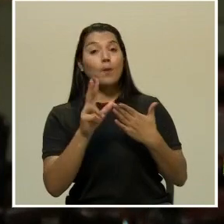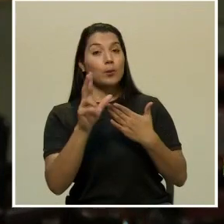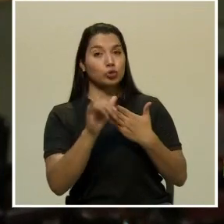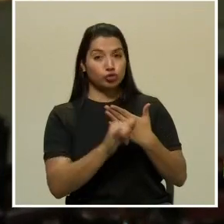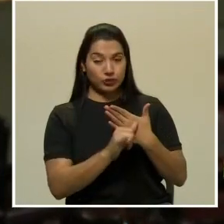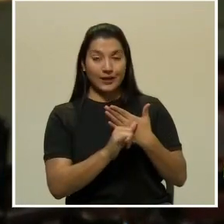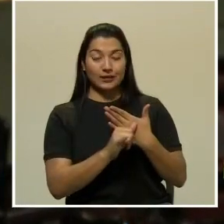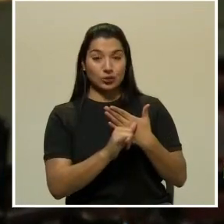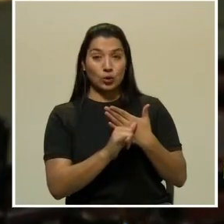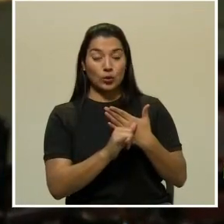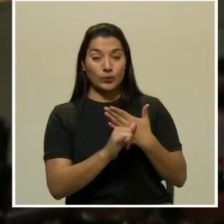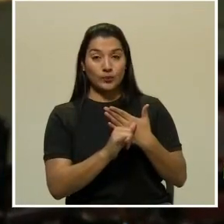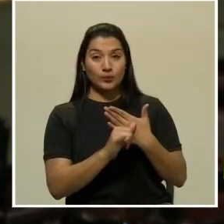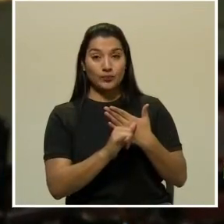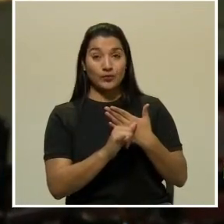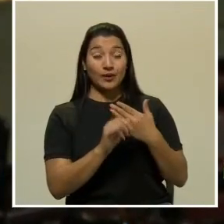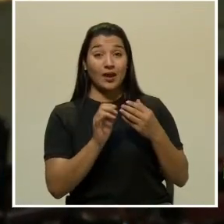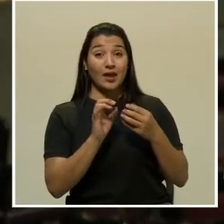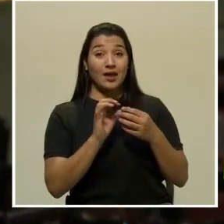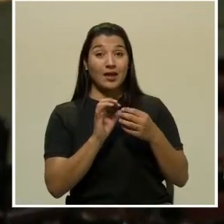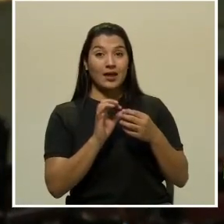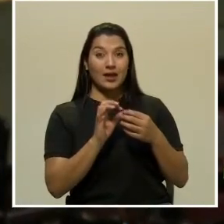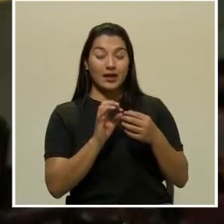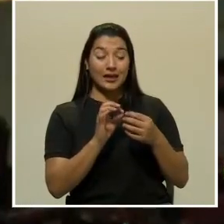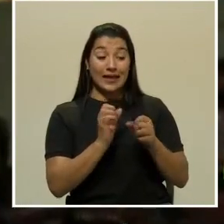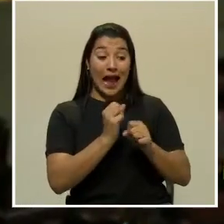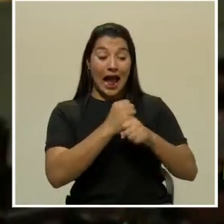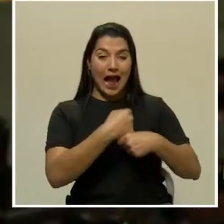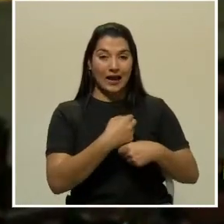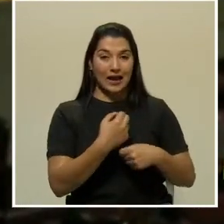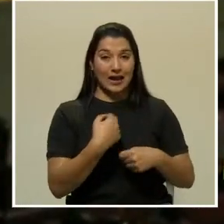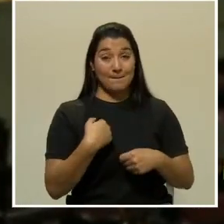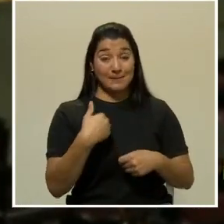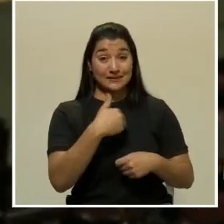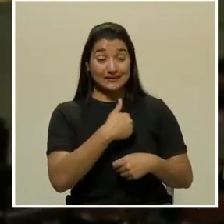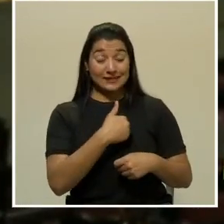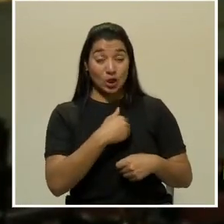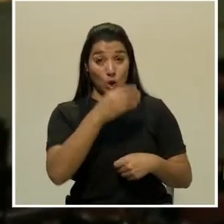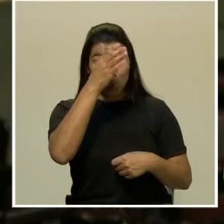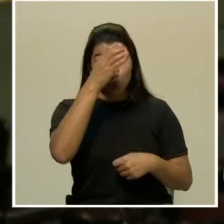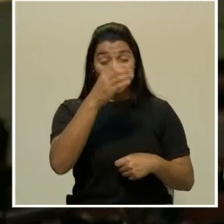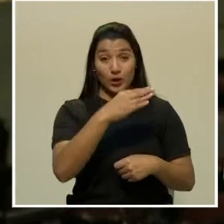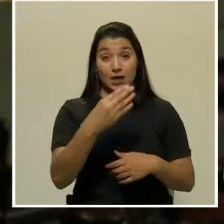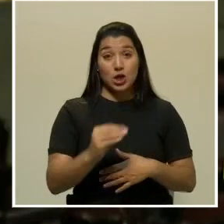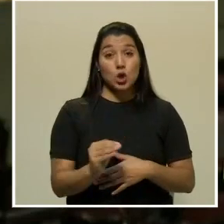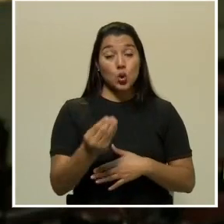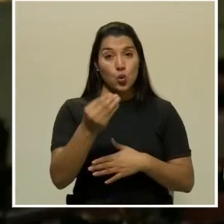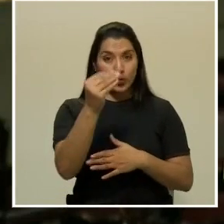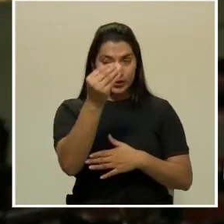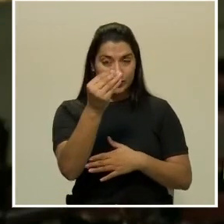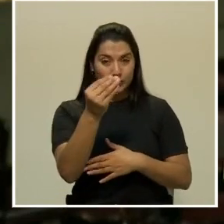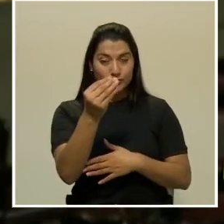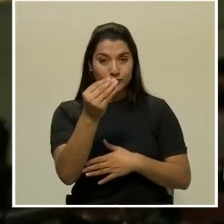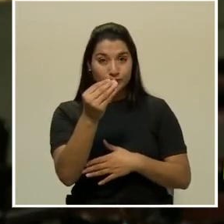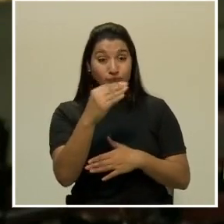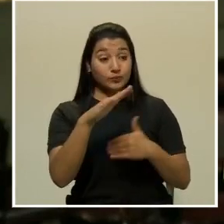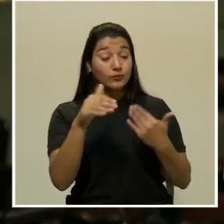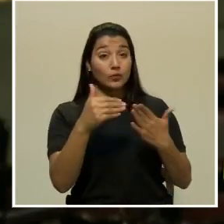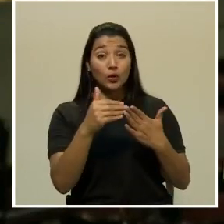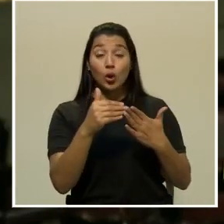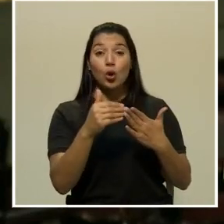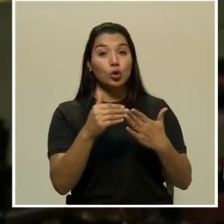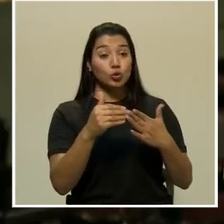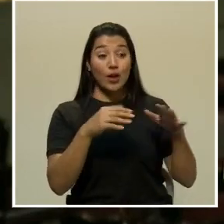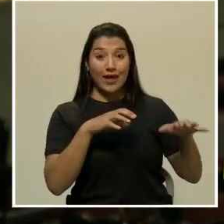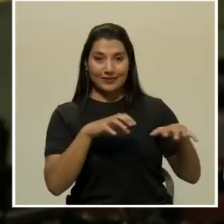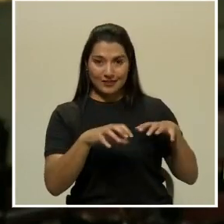desde el sector institucional, del Ministerio de Cultura y Juventud, y por medio de sus adscritas y todo, esa es